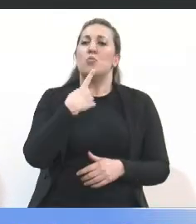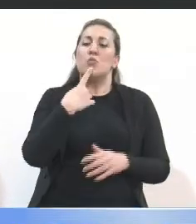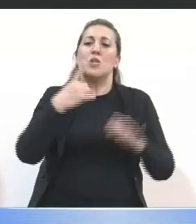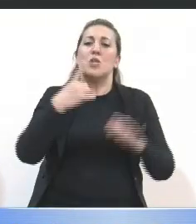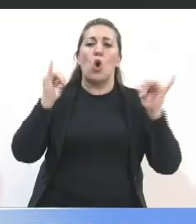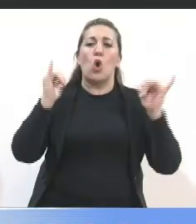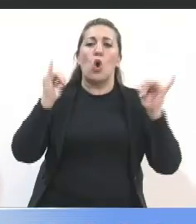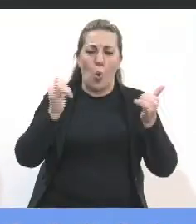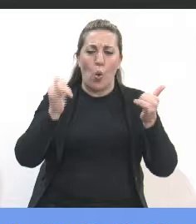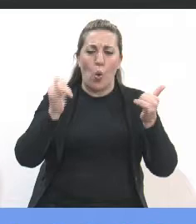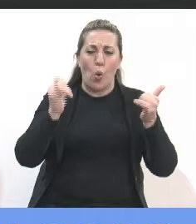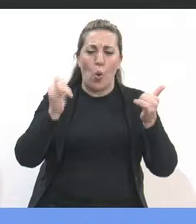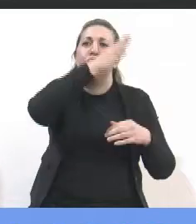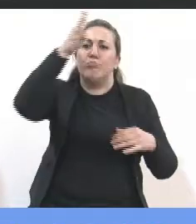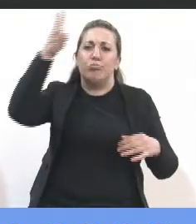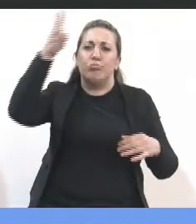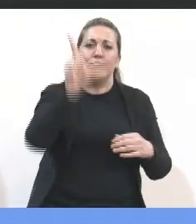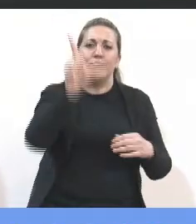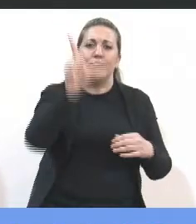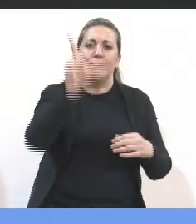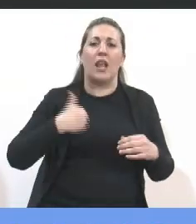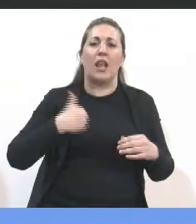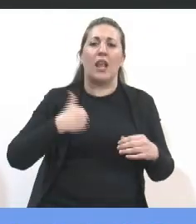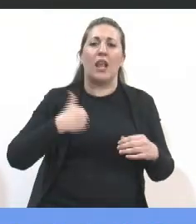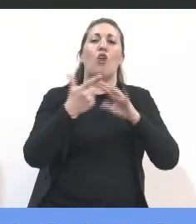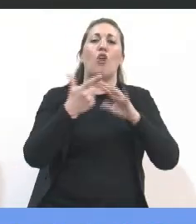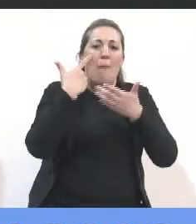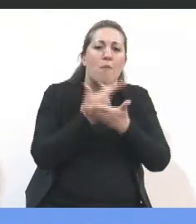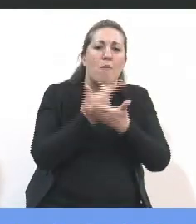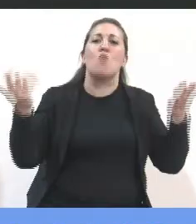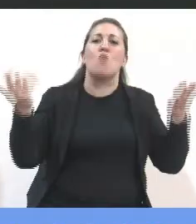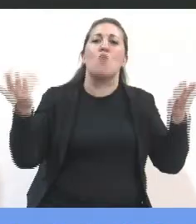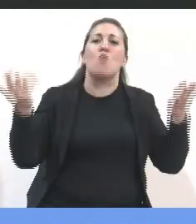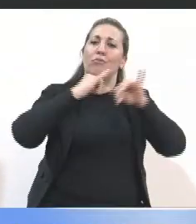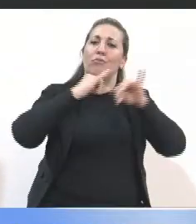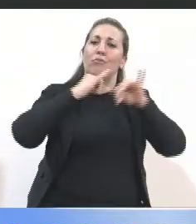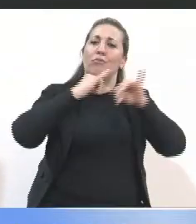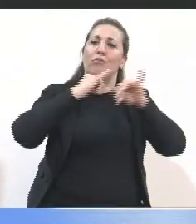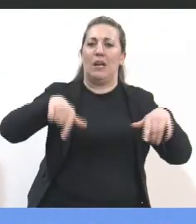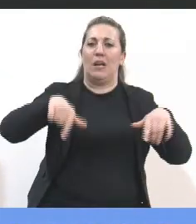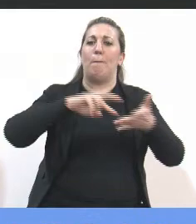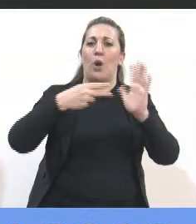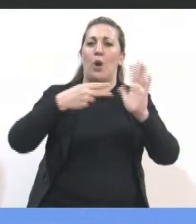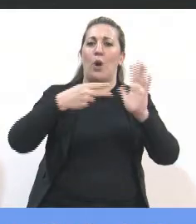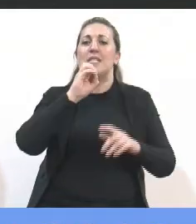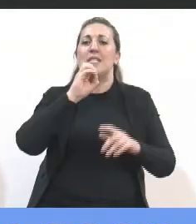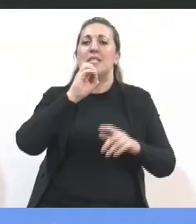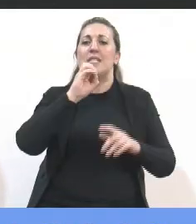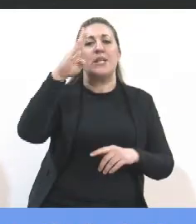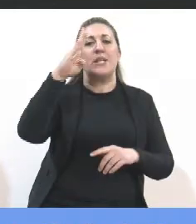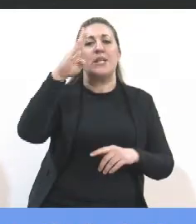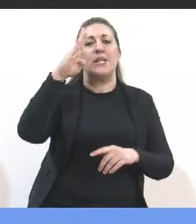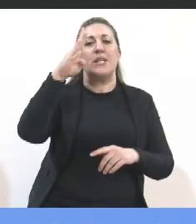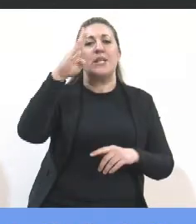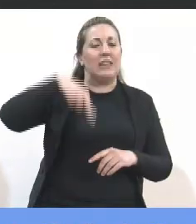recorre la Argentina tratando de visibilizar esta problemática que se llama Sebastián Botnick y